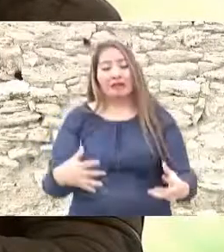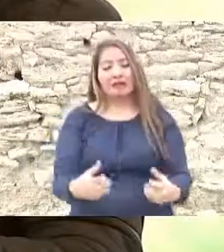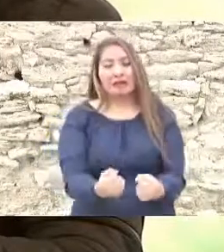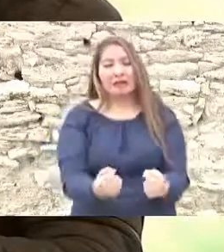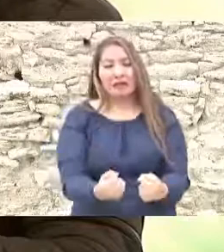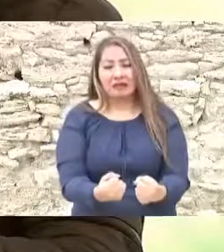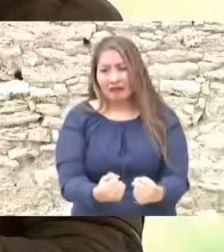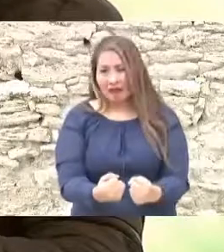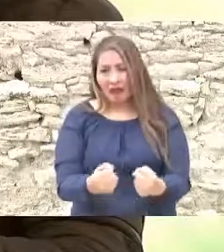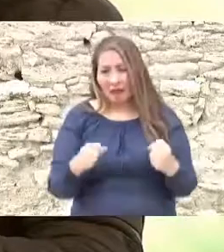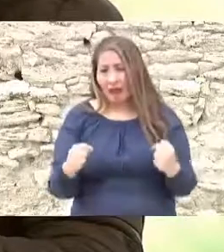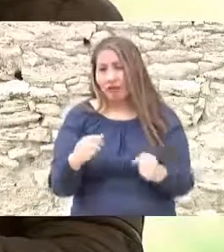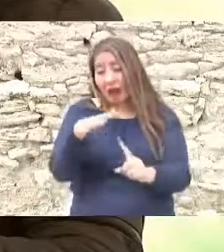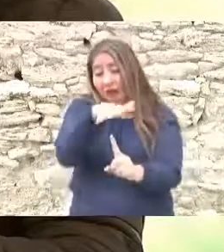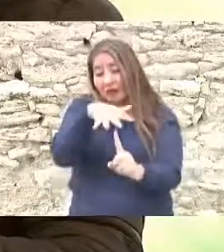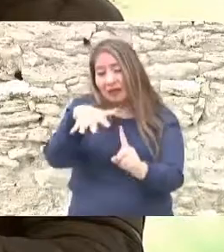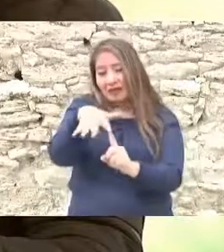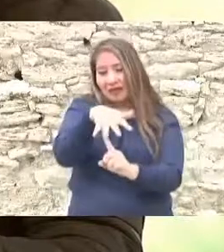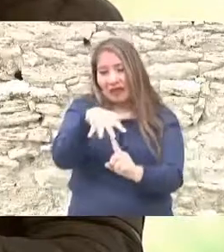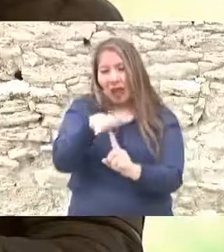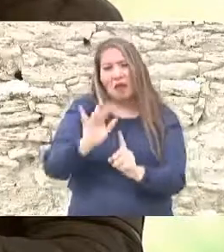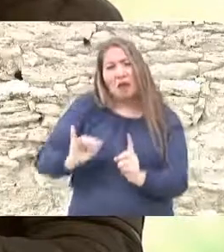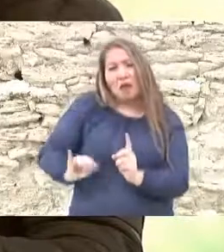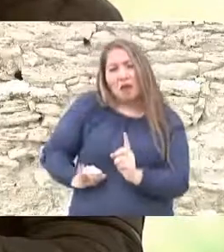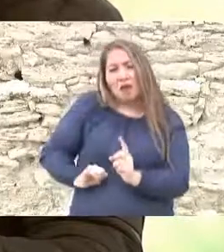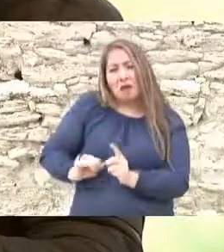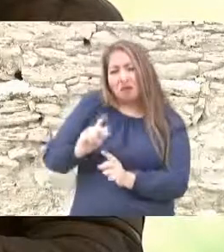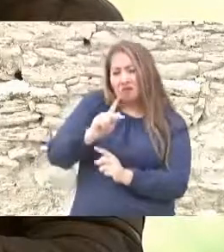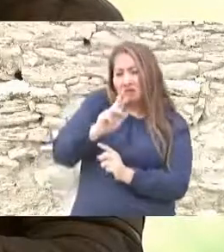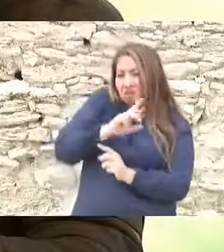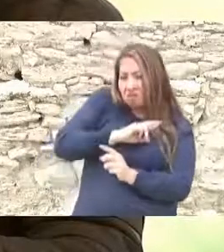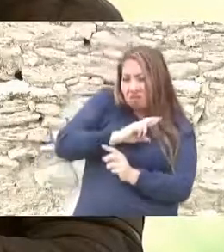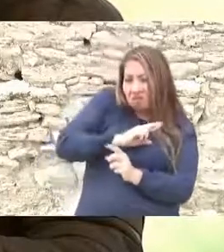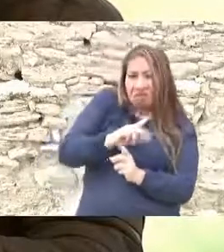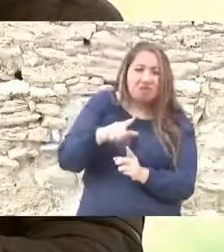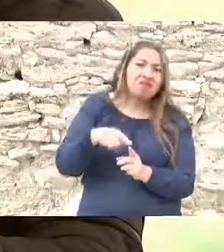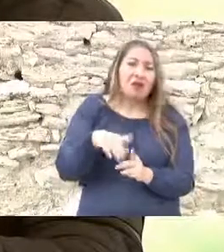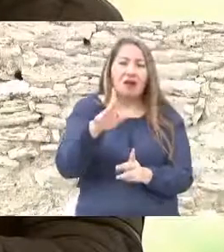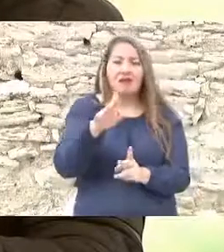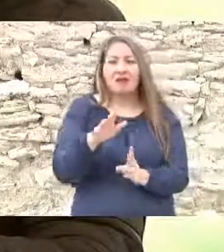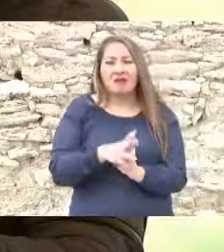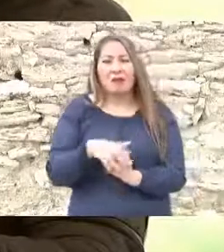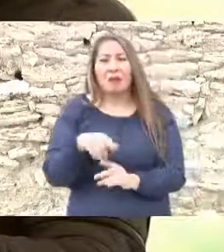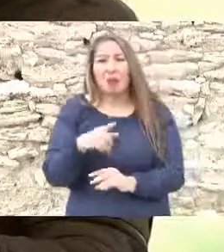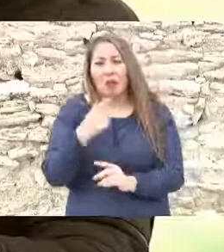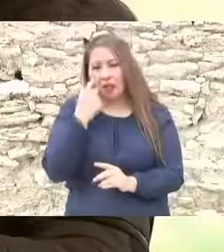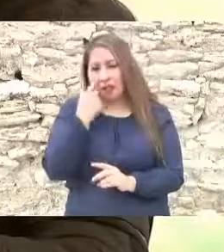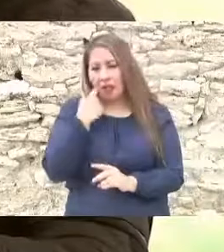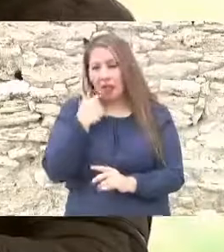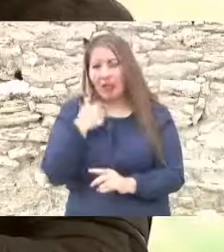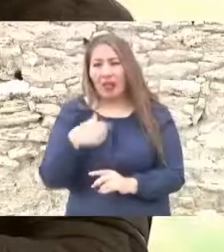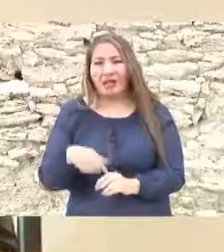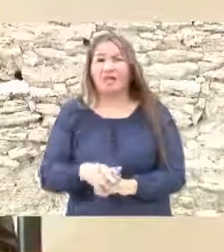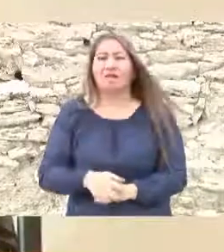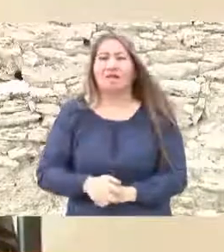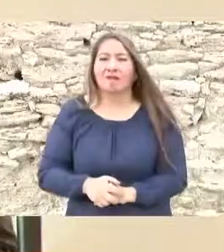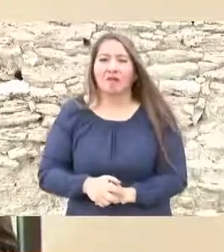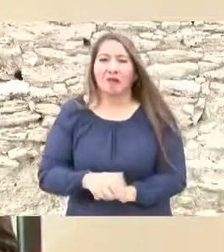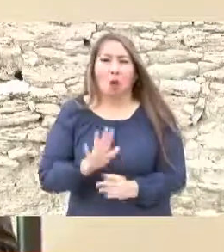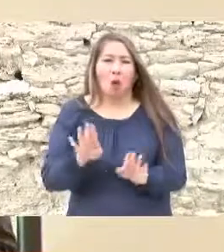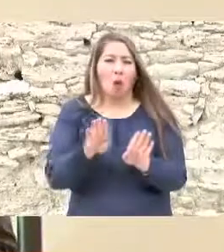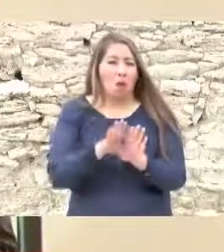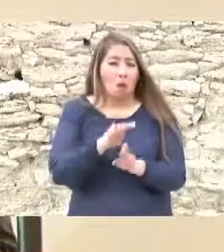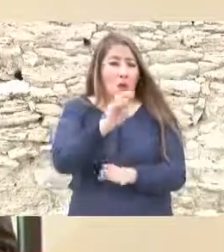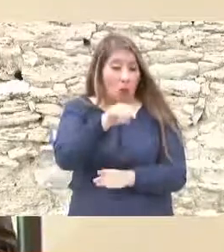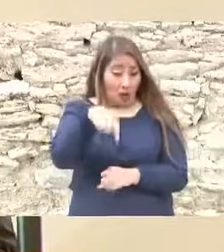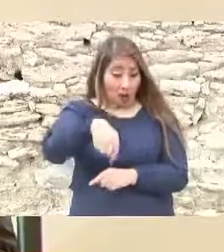intereses privados. De las empresas que han atentado contra la riqueza natural de áreas naturales protegidas como